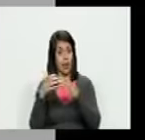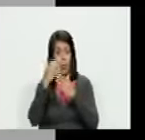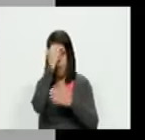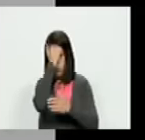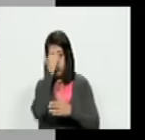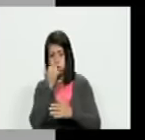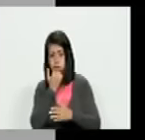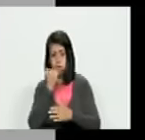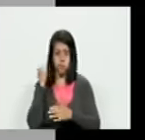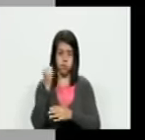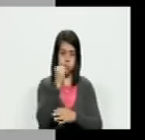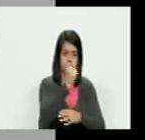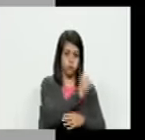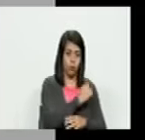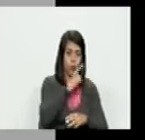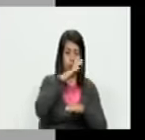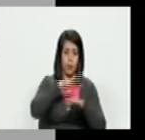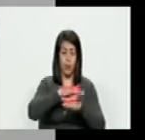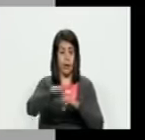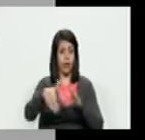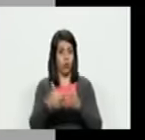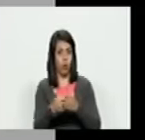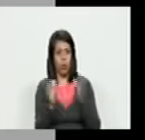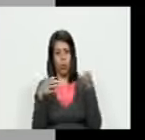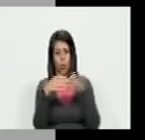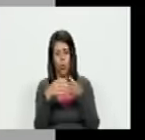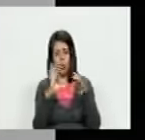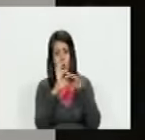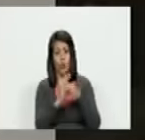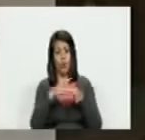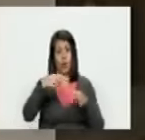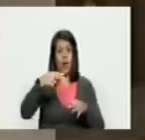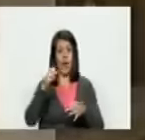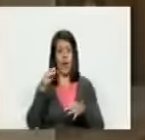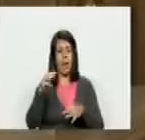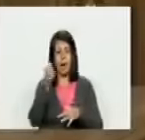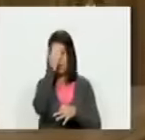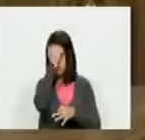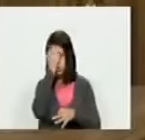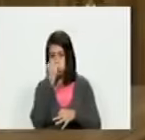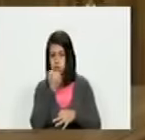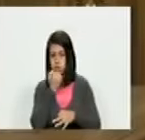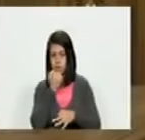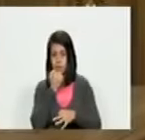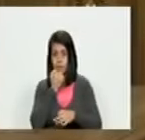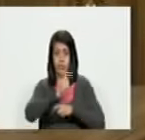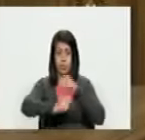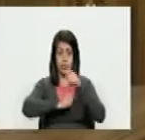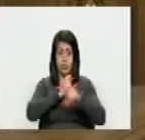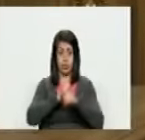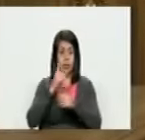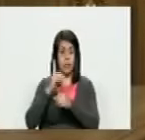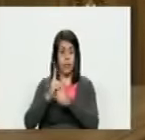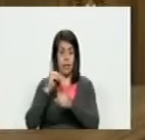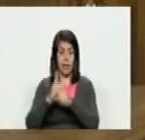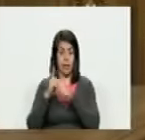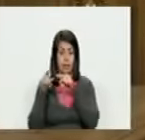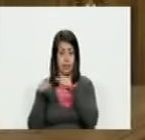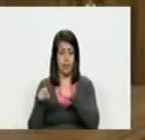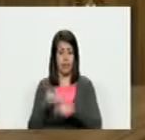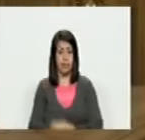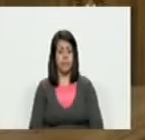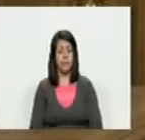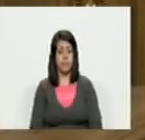ordeno el asesinato de todo el resto también porque todos están asociados con Hamas y esa asociación que se llama minería de data minería de data